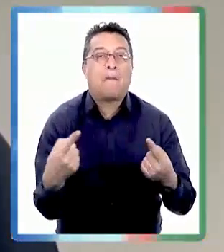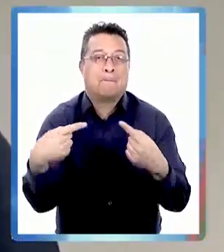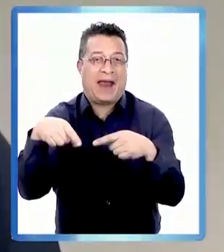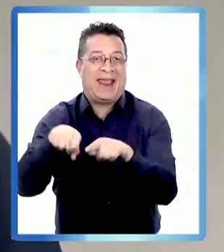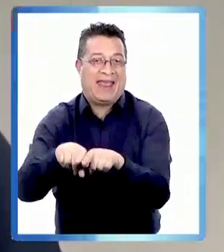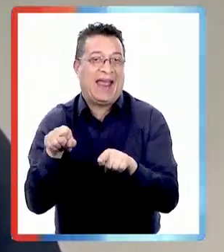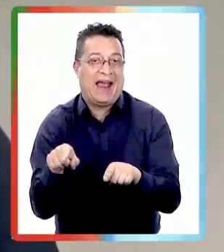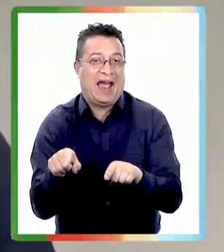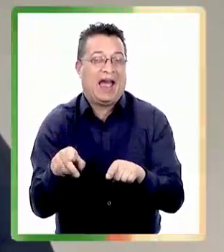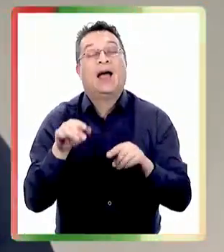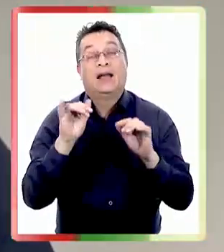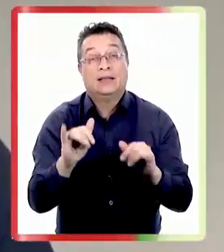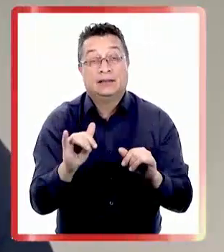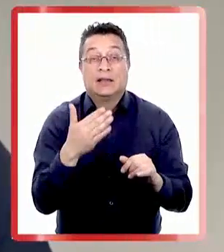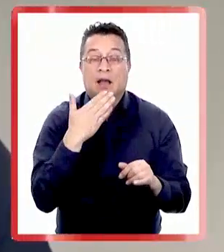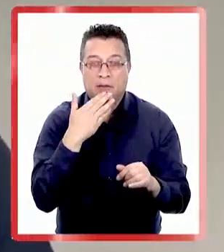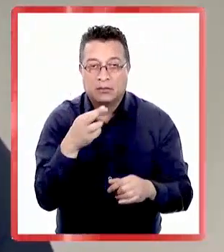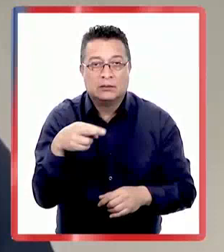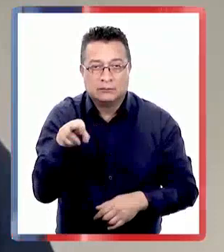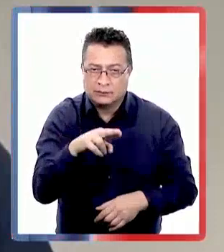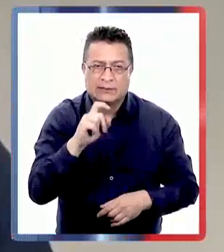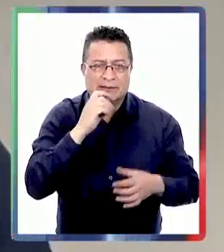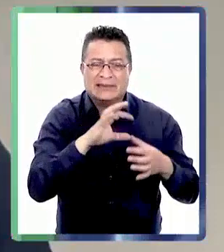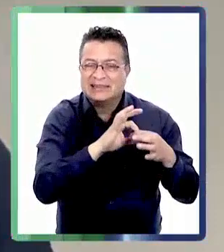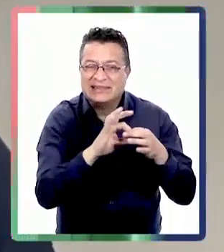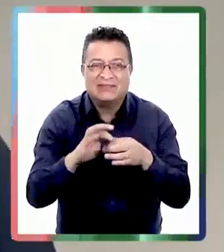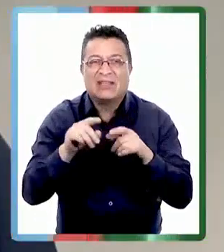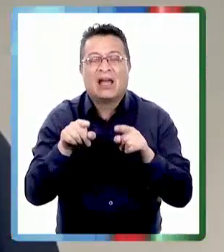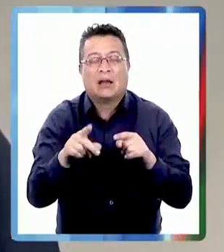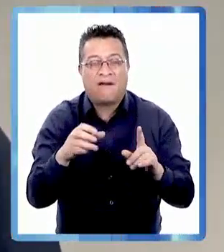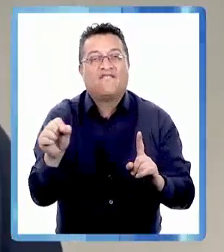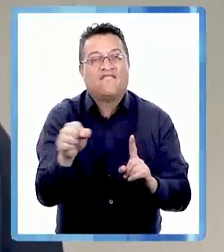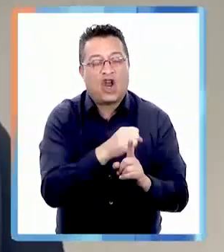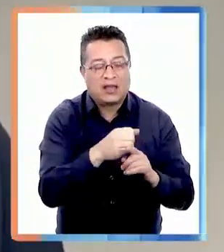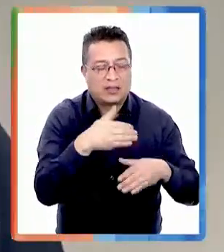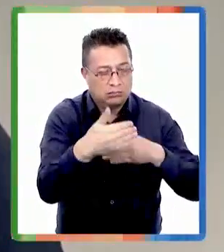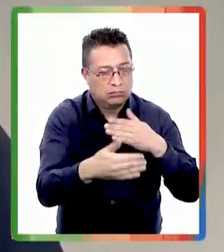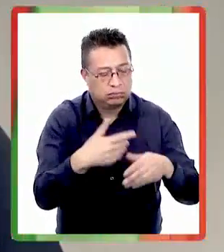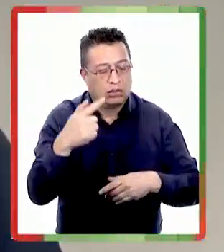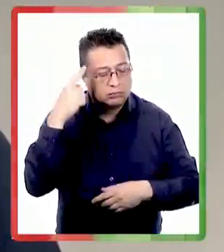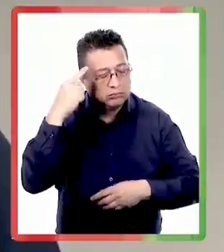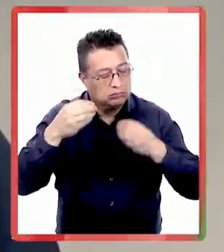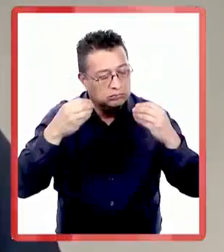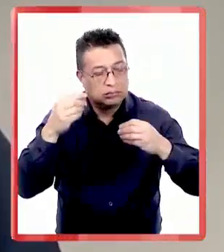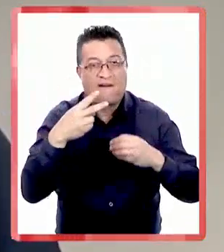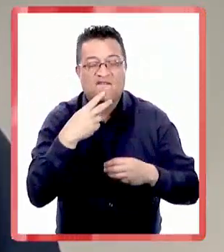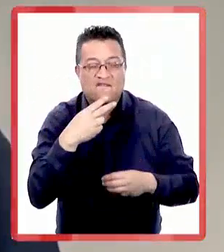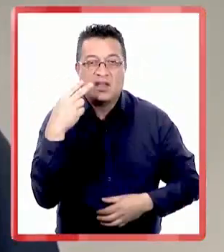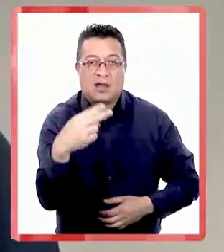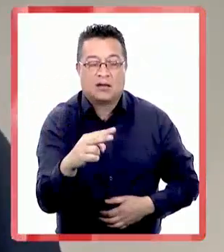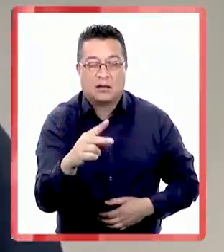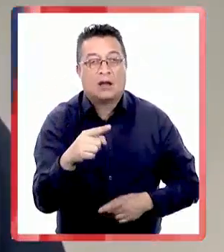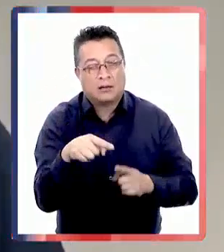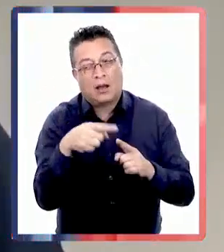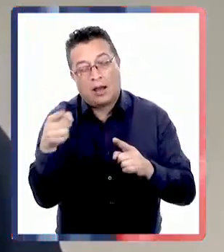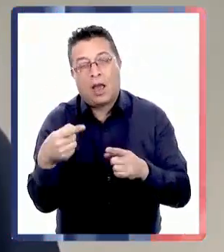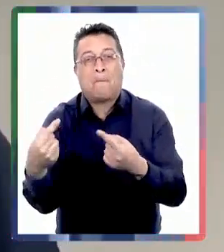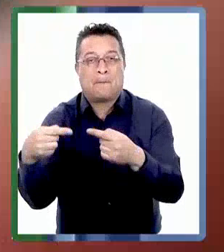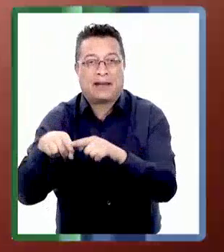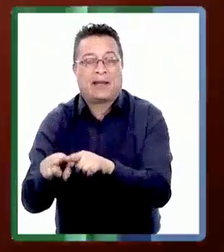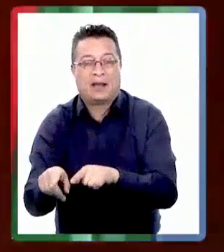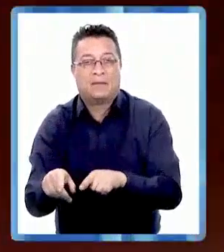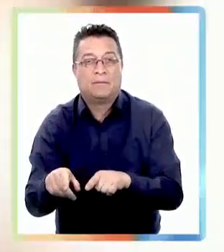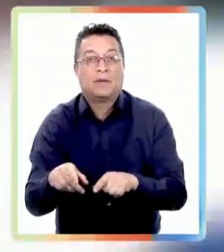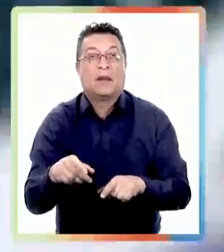contexto de pareja para poder también resignificar procesos de violencia vividos en su vida hacia sus